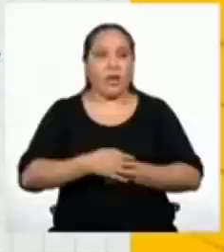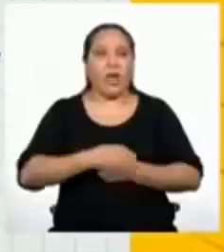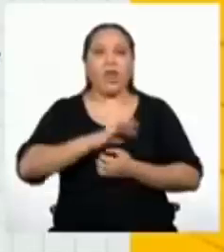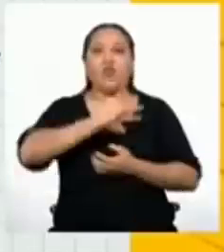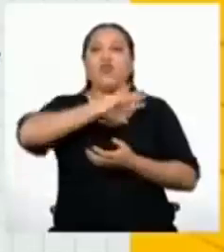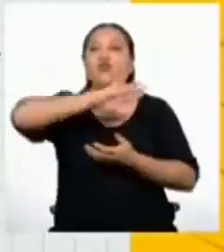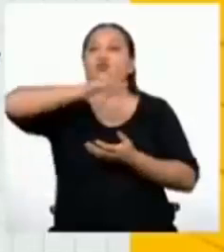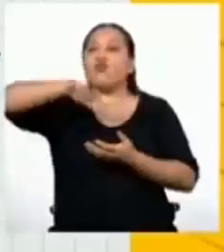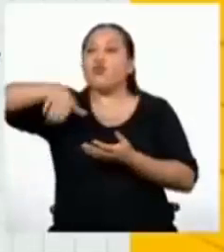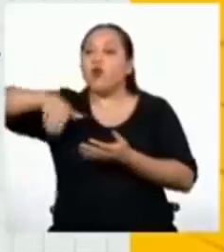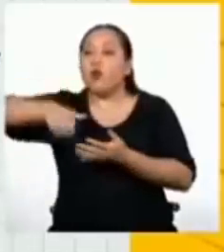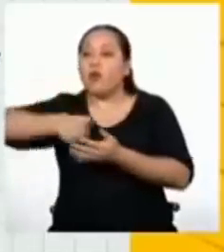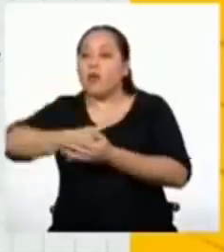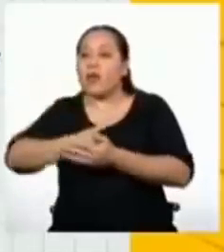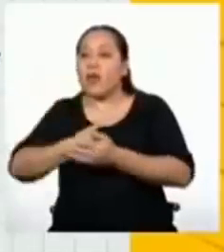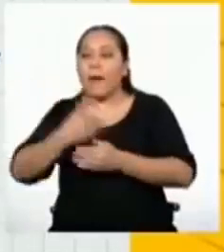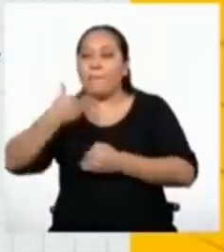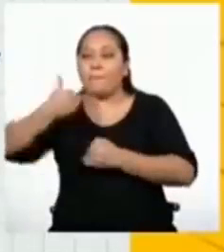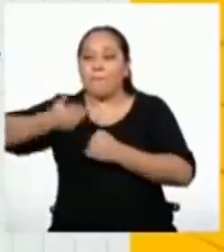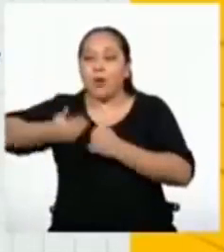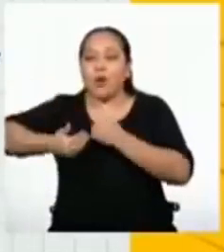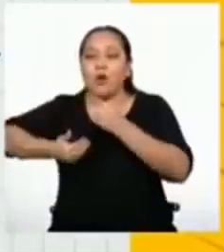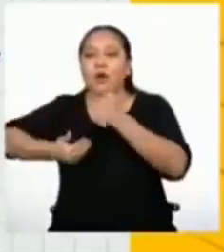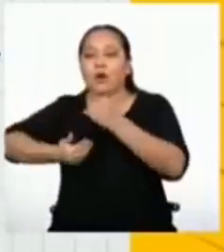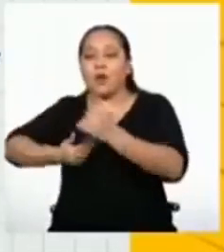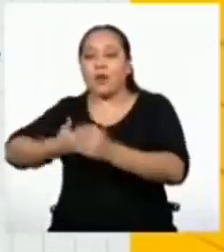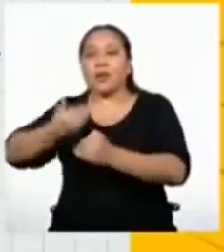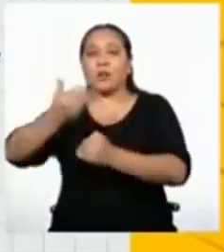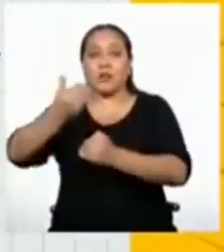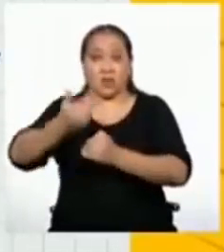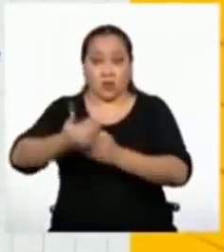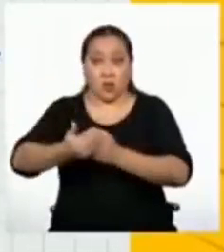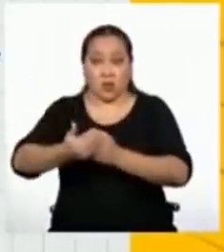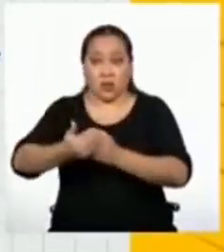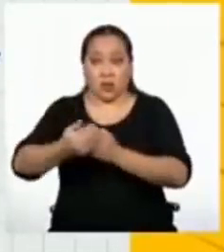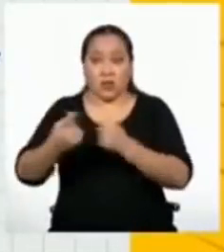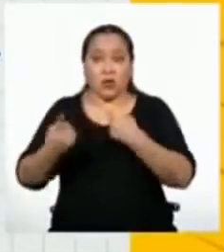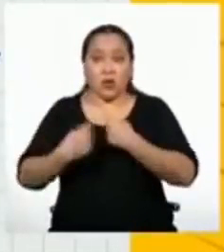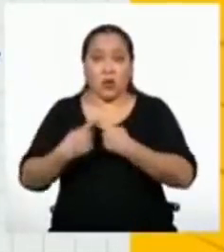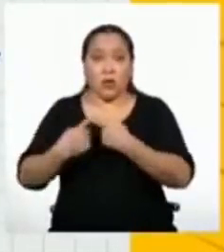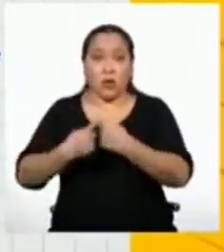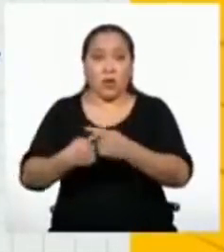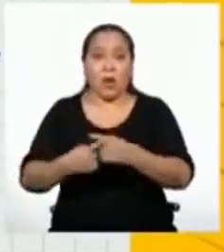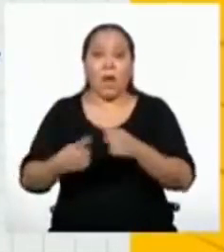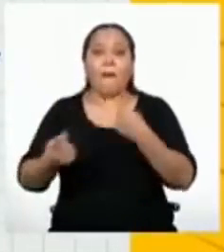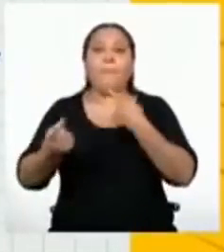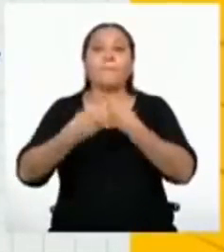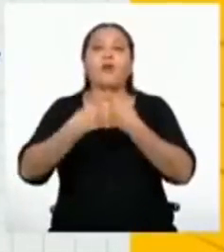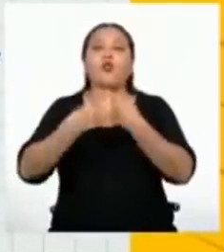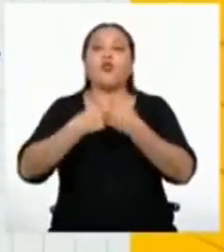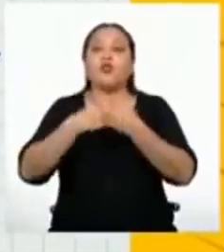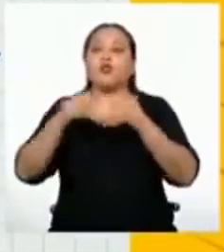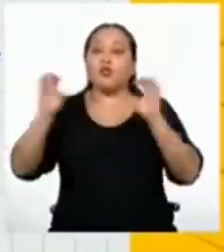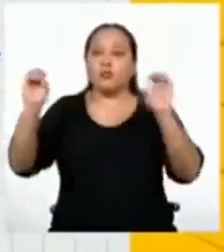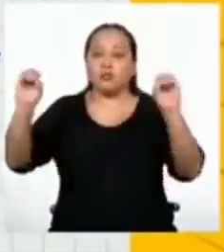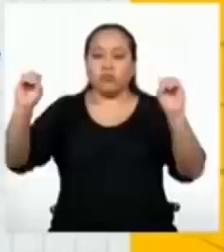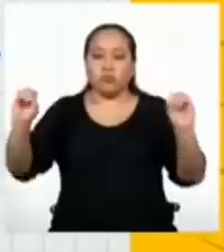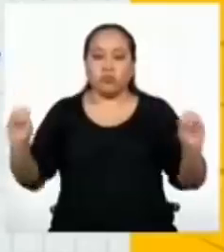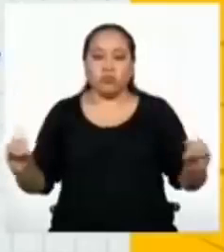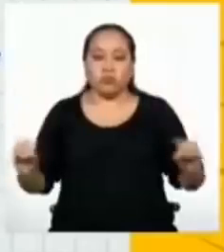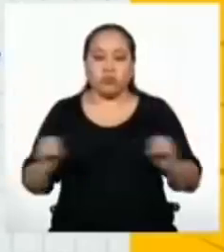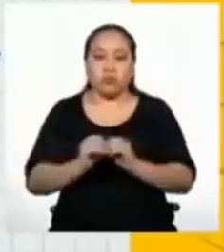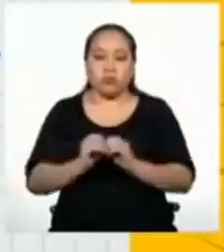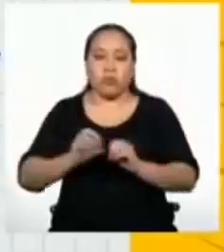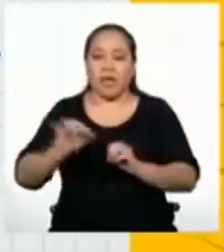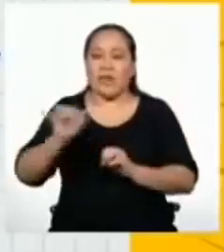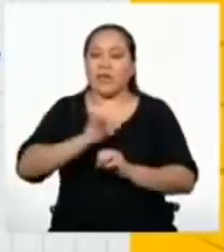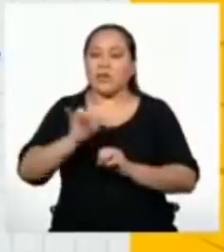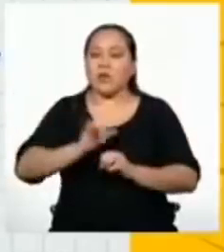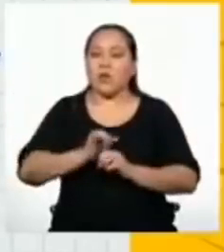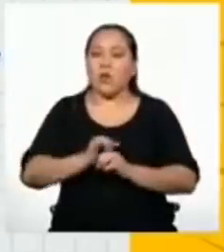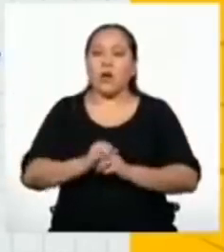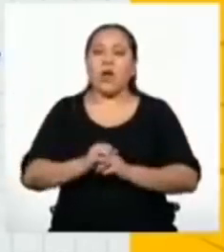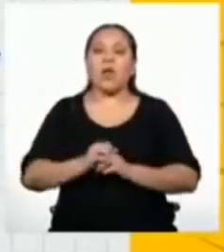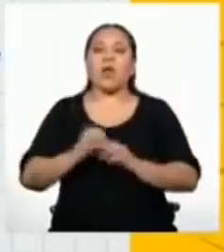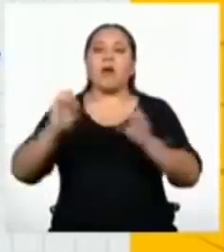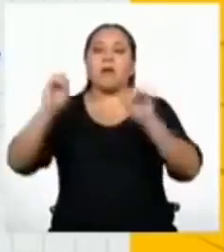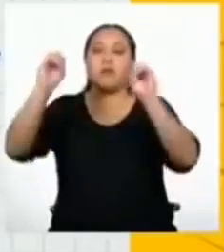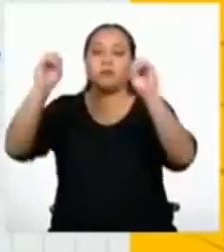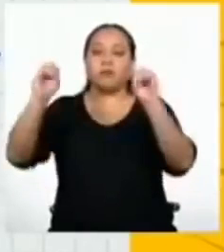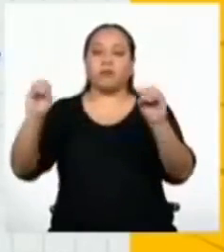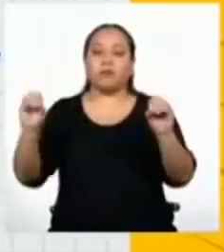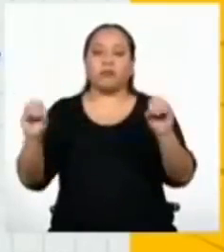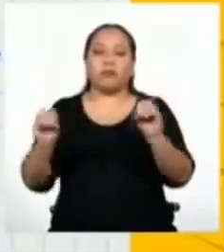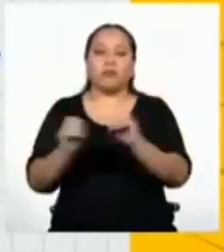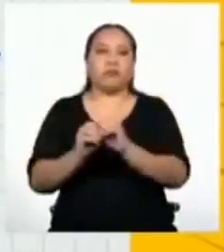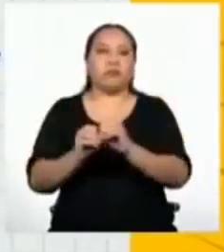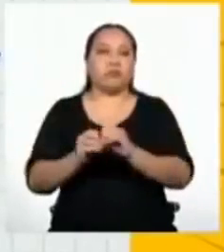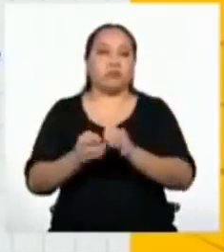toda progresión geométrica, el producto de dos términos equidistantes es igual al producto de los extremos.